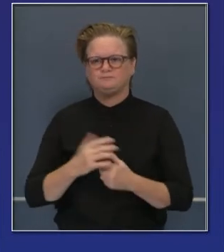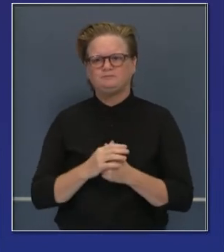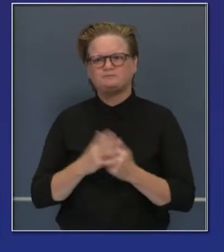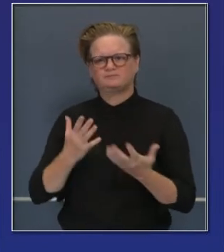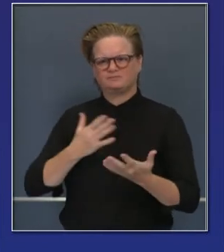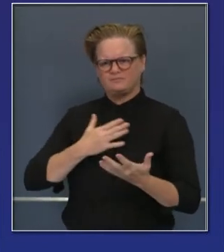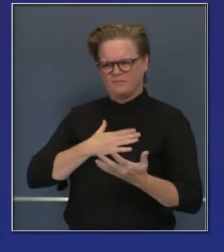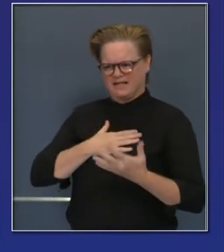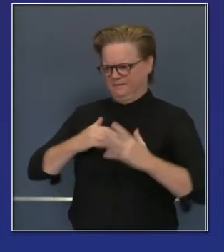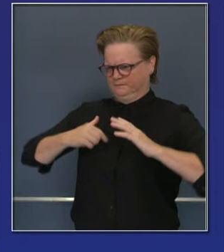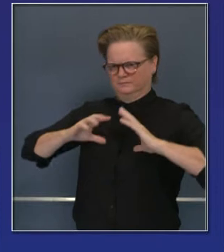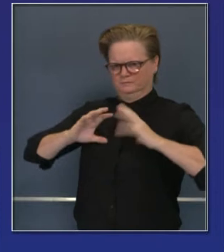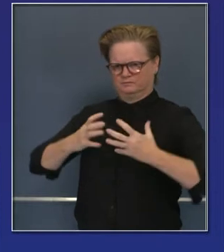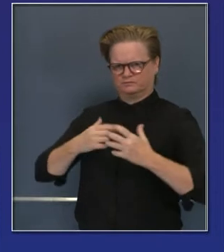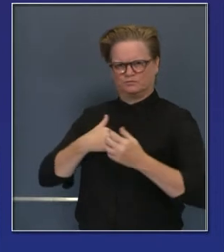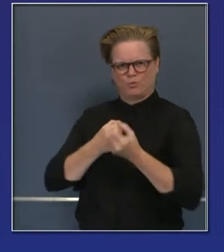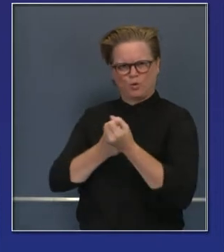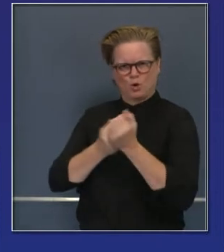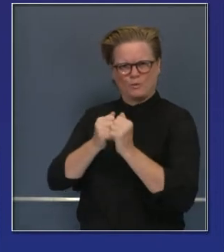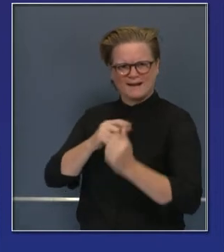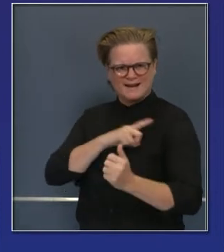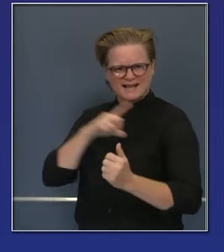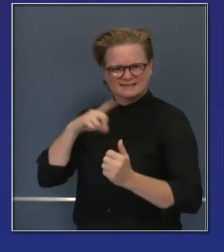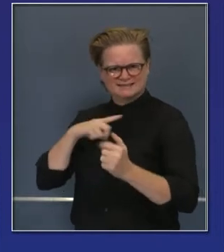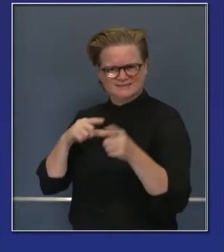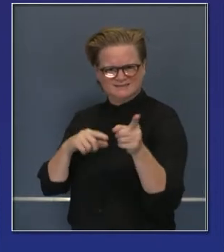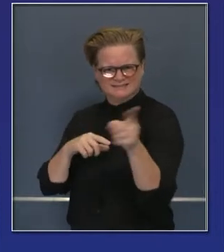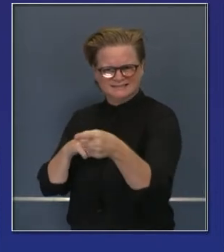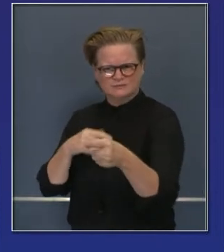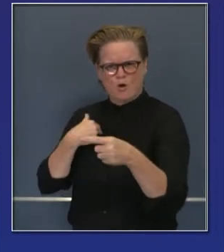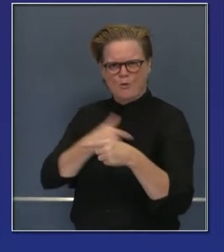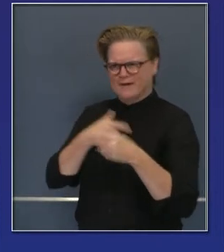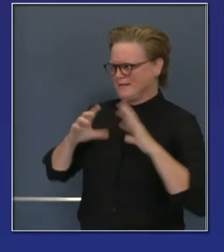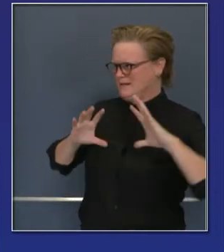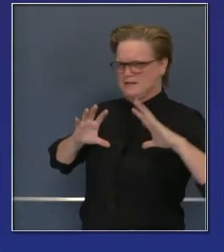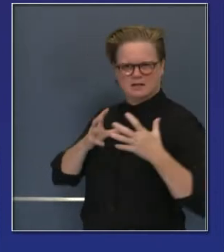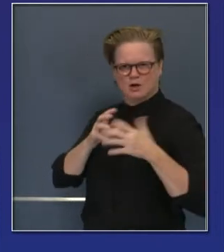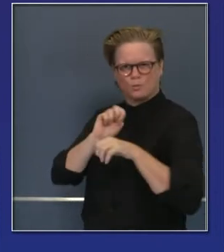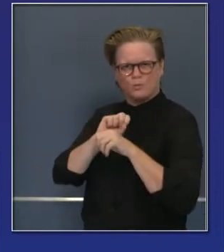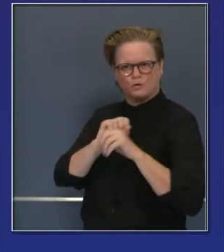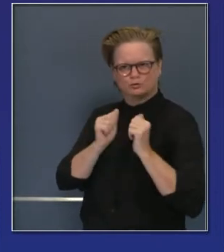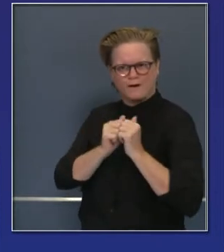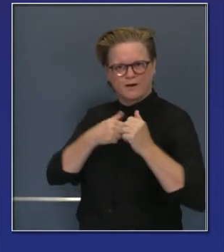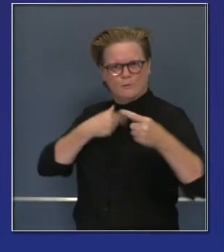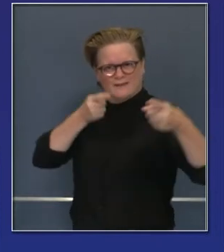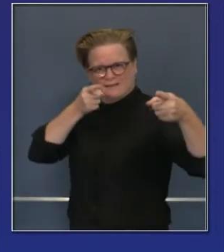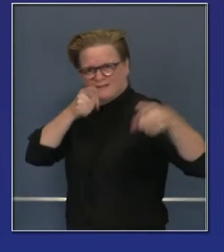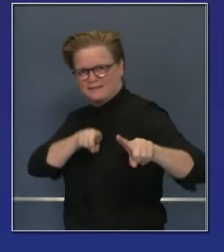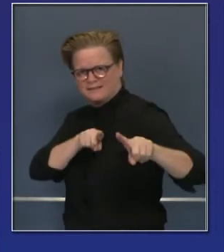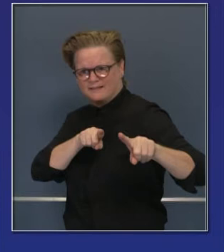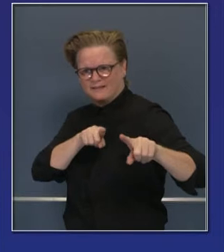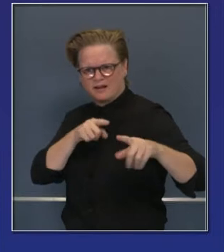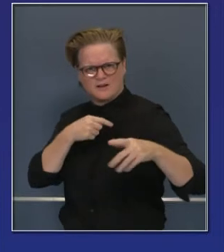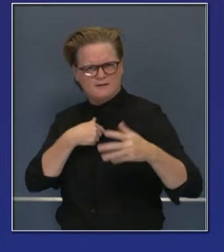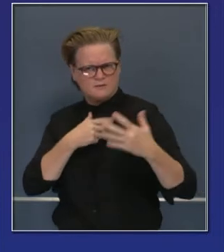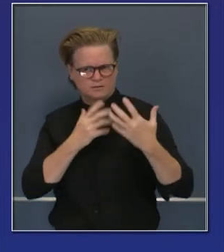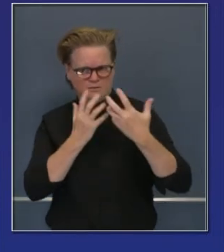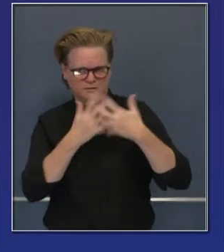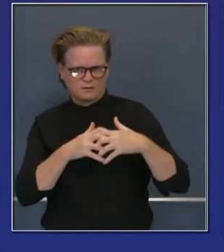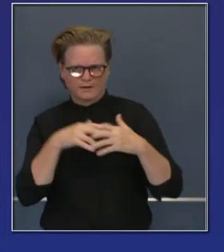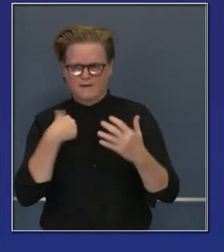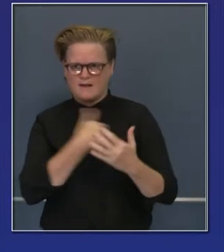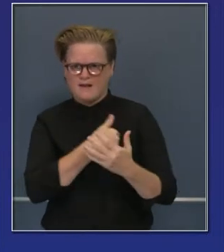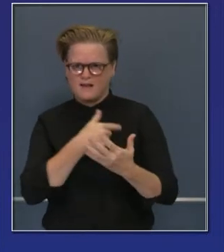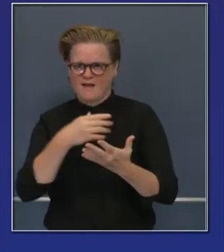con la legislatura estatal. Seguimos trabajando activamente con la legislatura en que estaremos presentando a ellos un nuevo